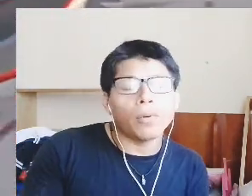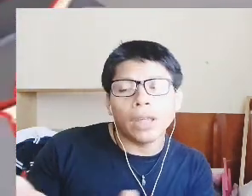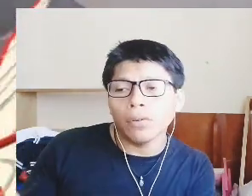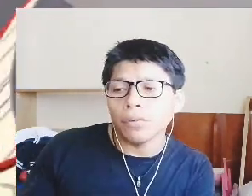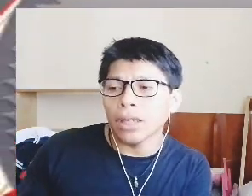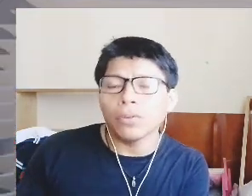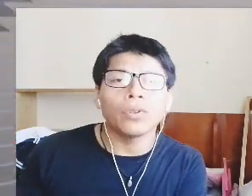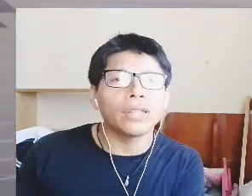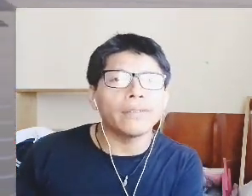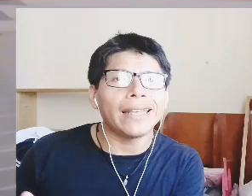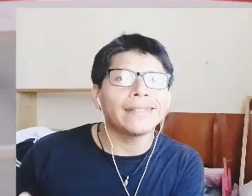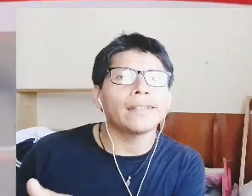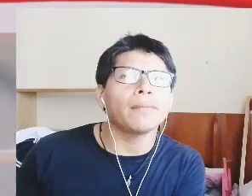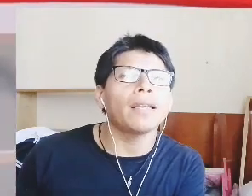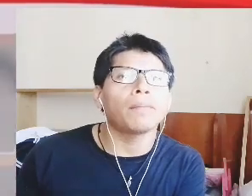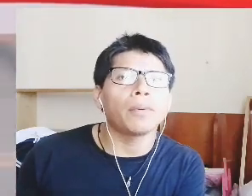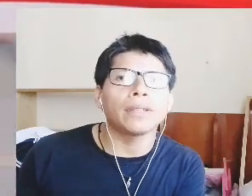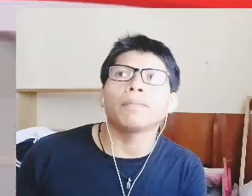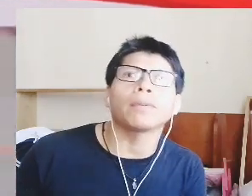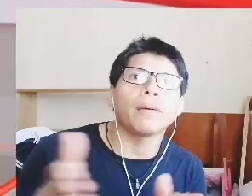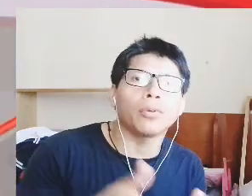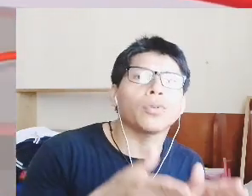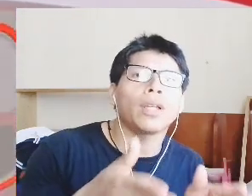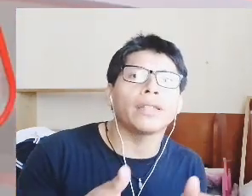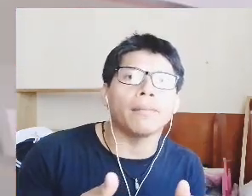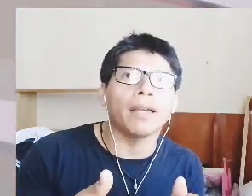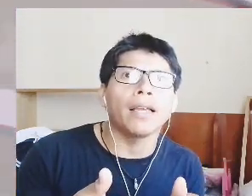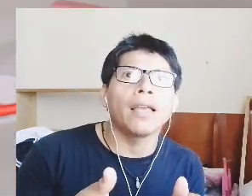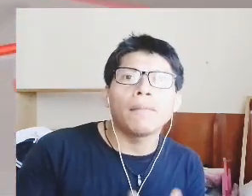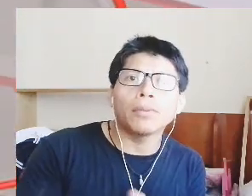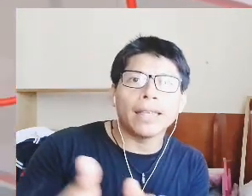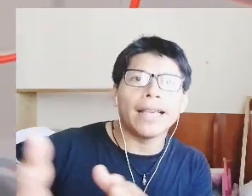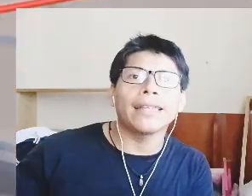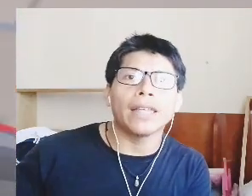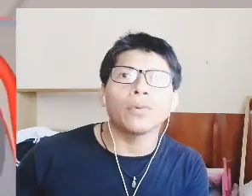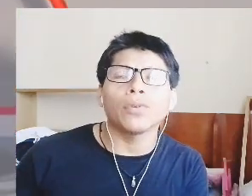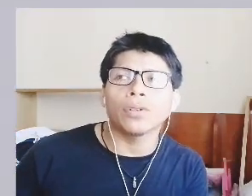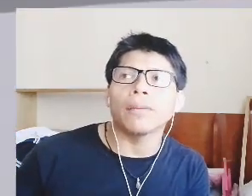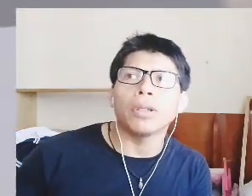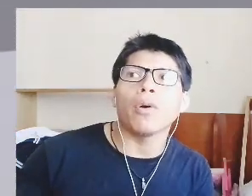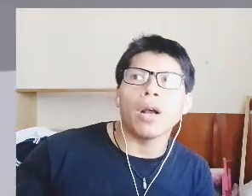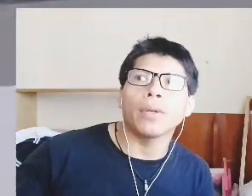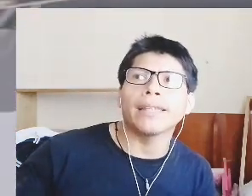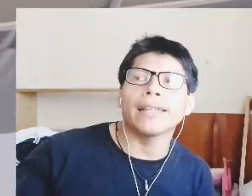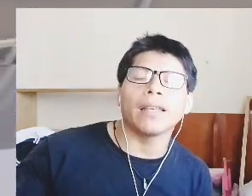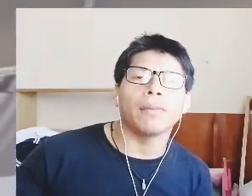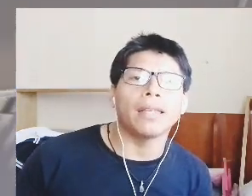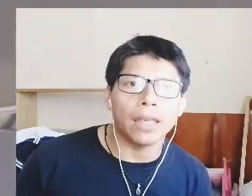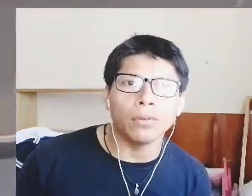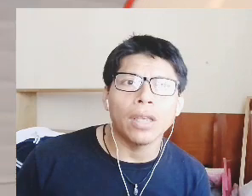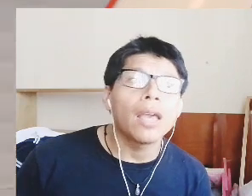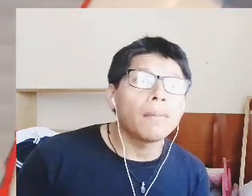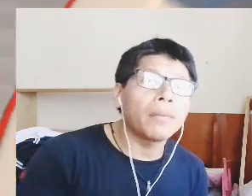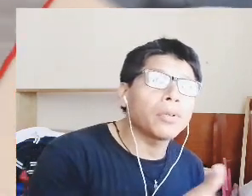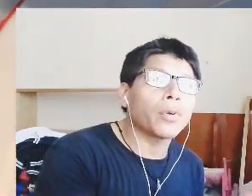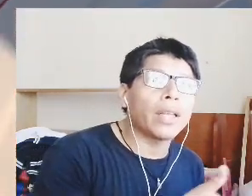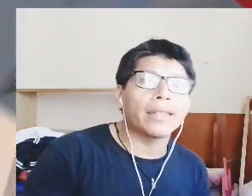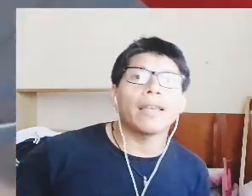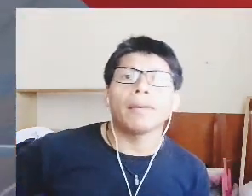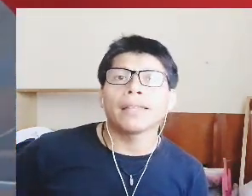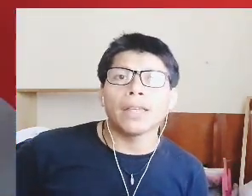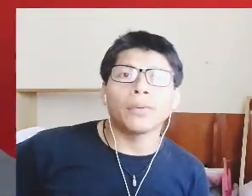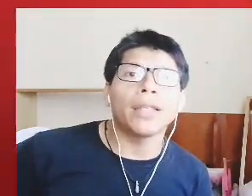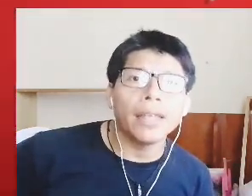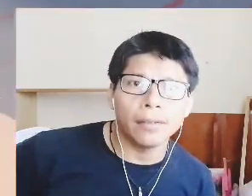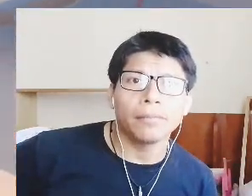ahorita como ya no ya no nos sirve este tema de la pobreza pues vámonos con el tema vamos a dejar en segundo término ahorita el tema de salud vámonos